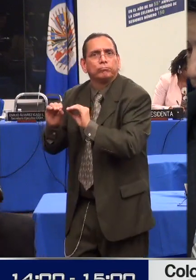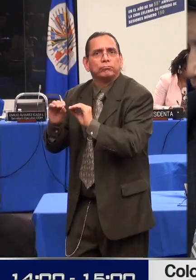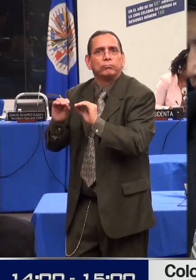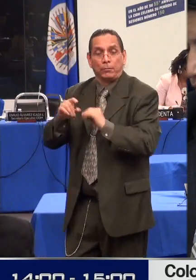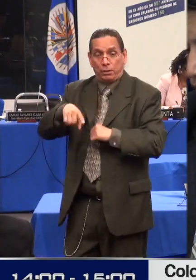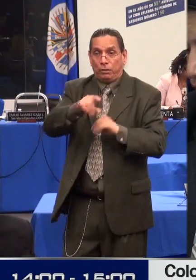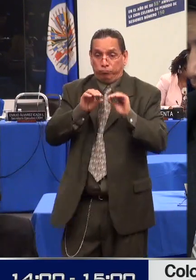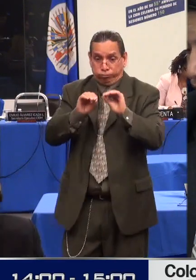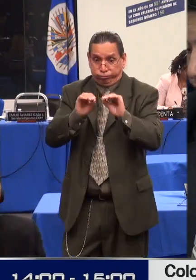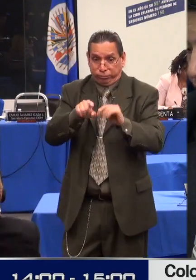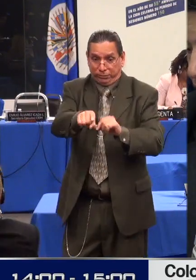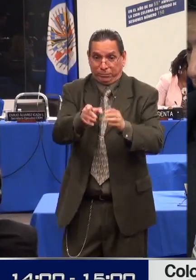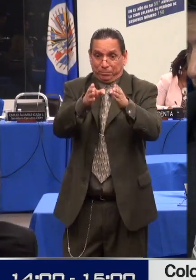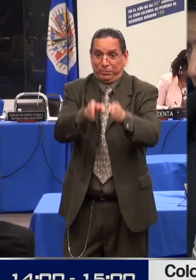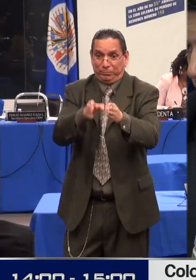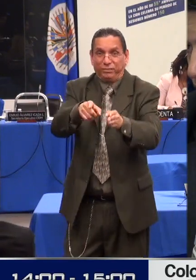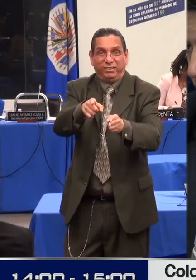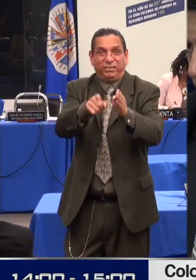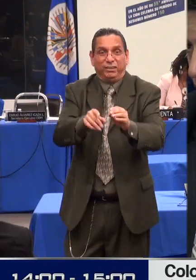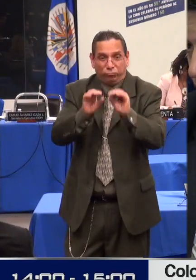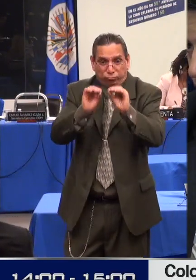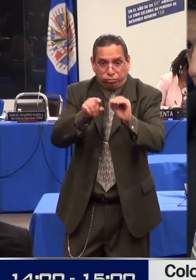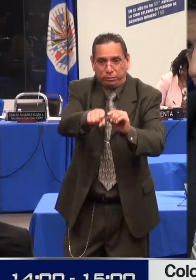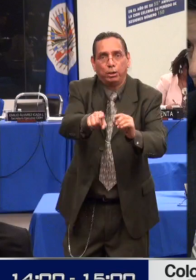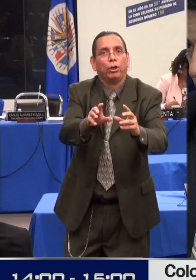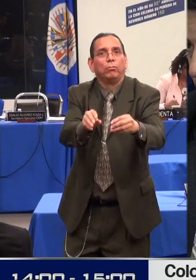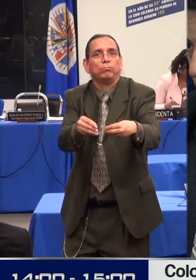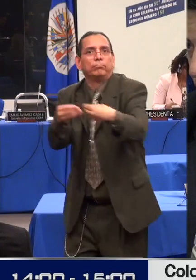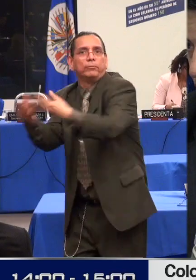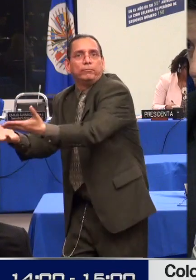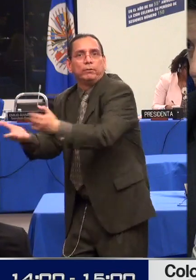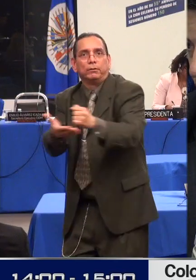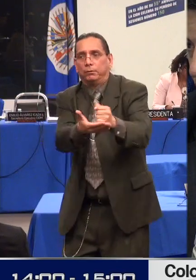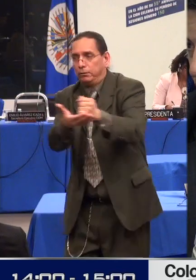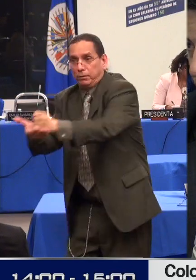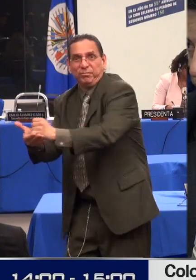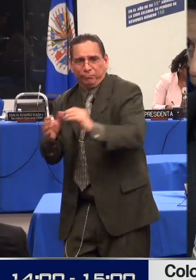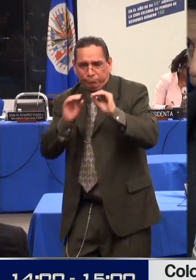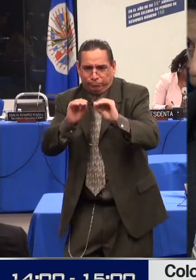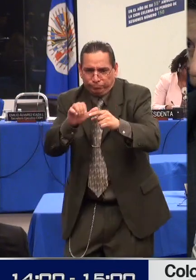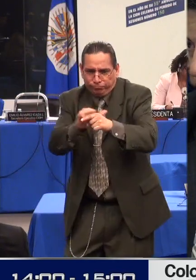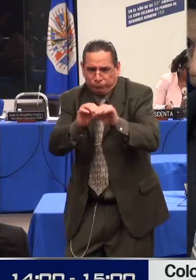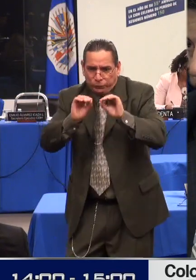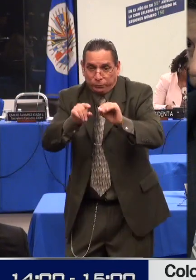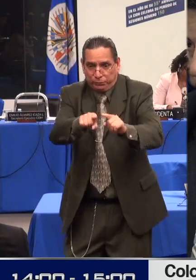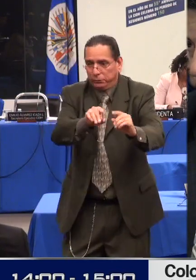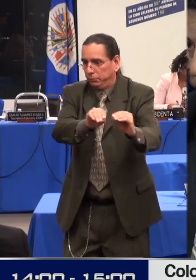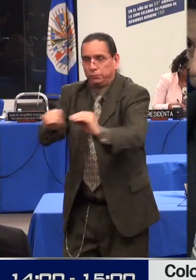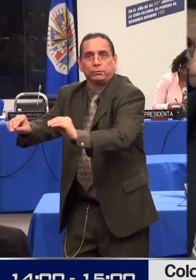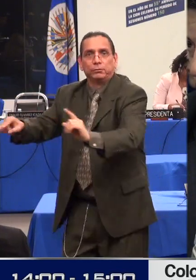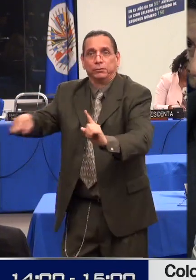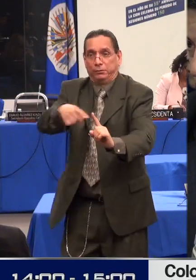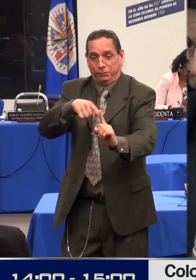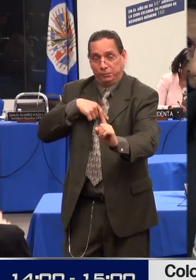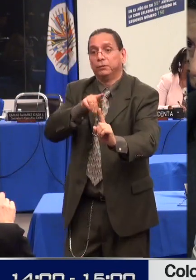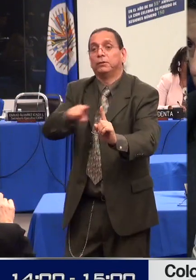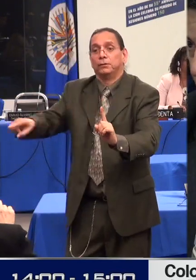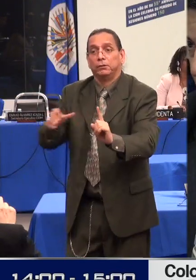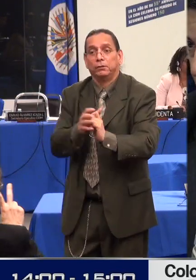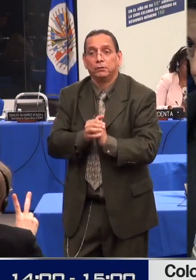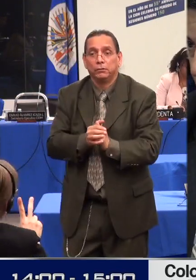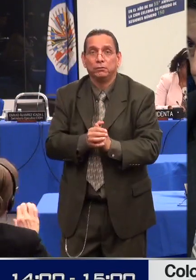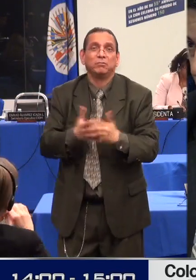algunos recursos para que las entidades del nivel regional puedan desarrollar estrategias de información, educación y comunicaciones.